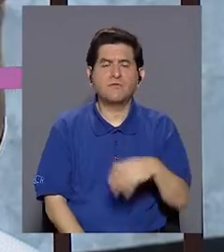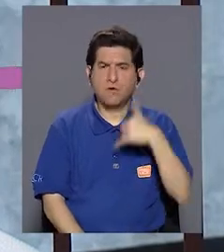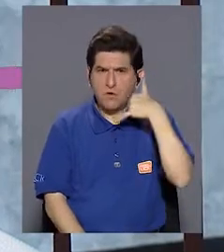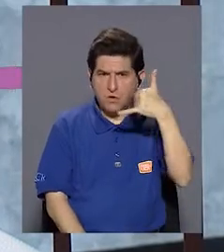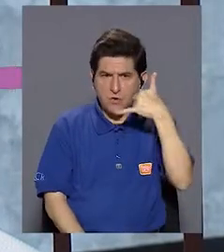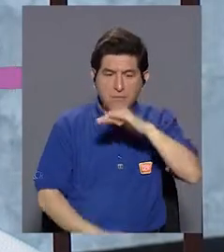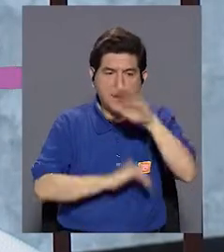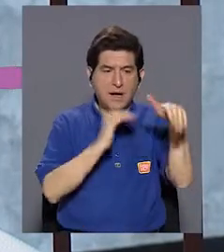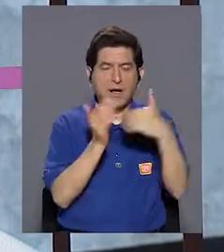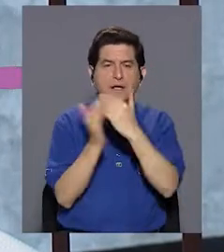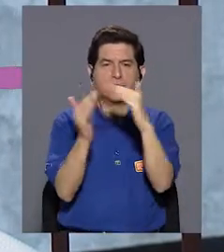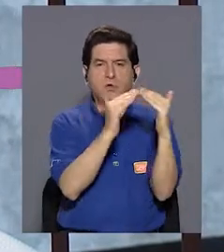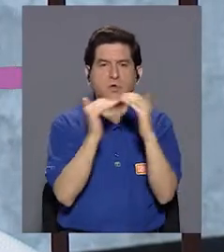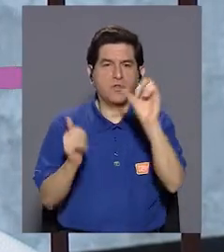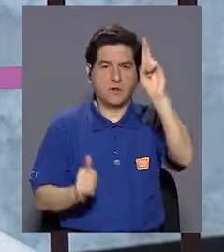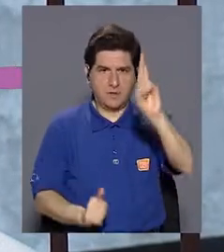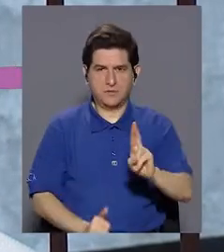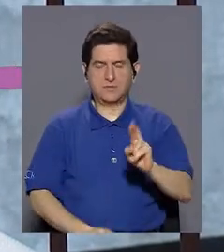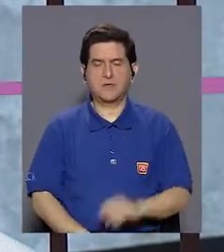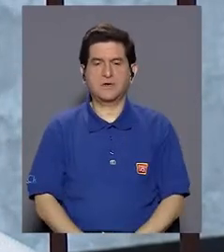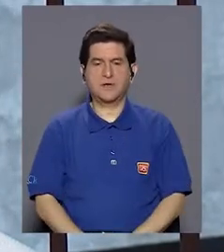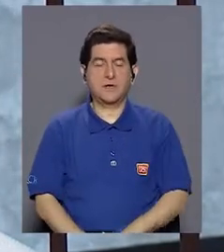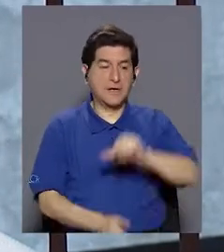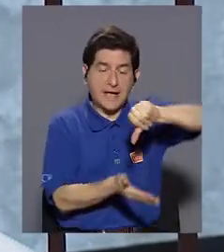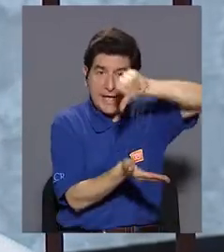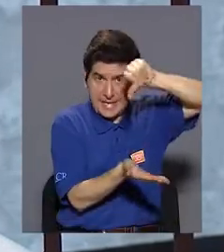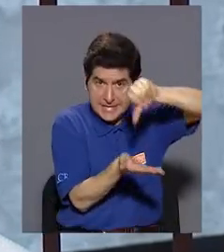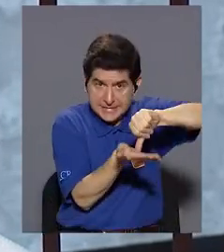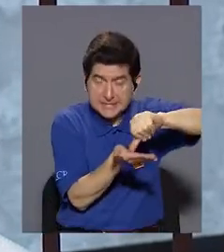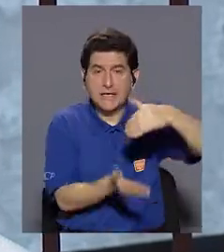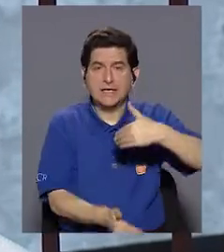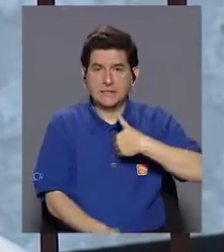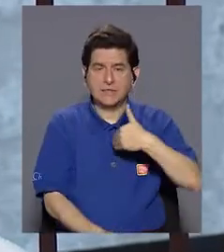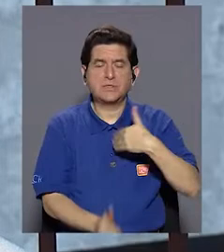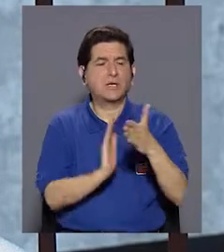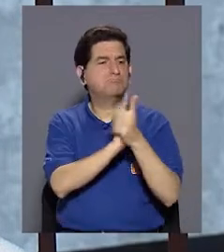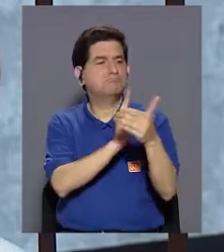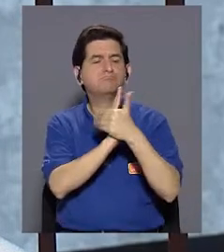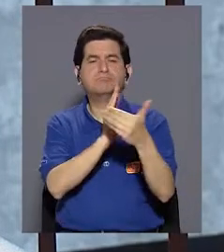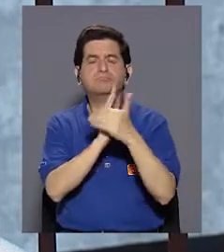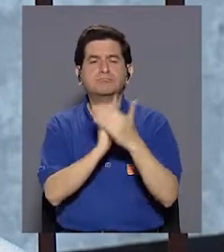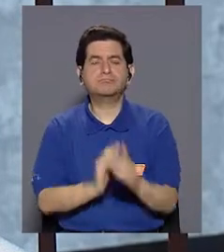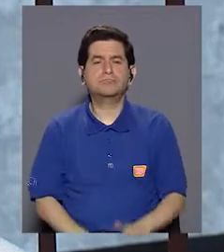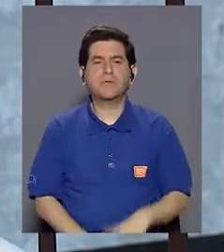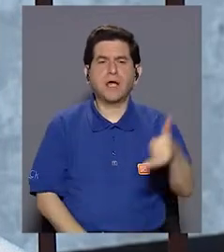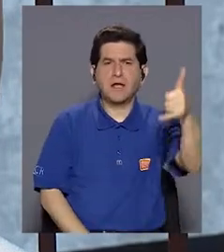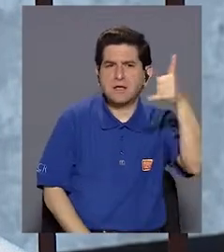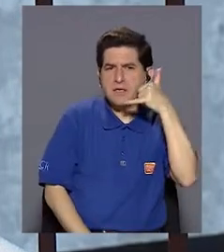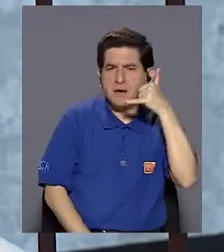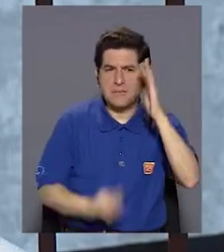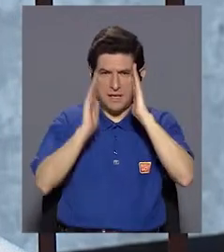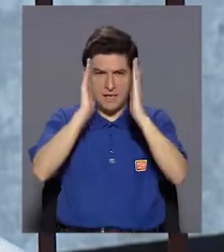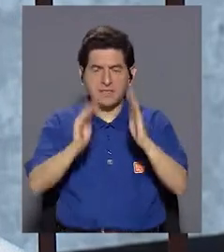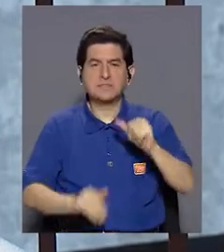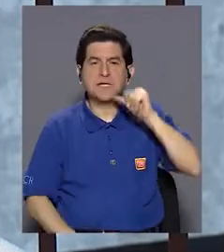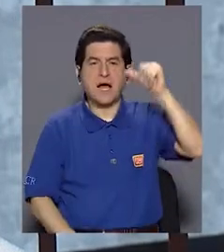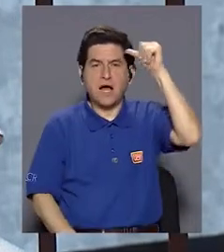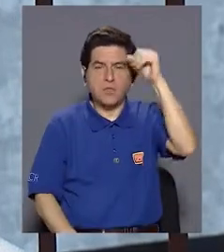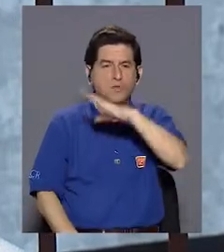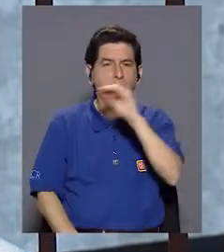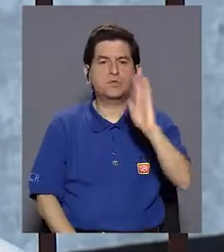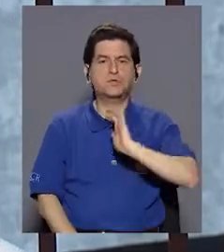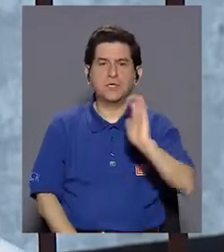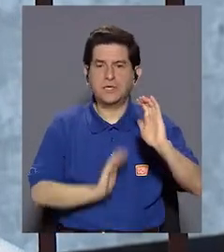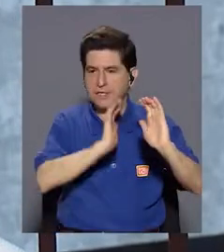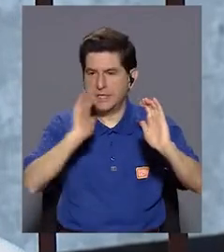telefónica a toda la población de Costa Rica. El centro tiene la capacidad de recibir consultas tanto para adultos como